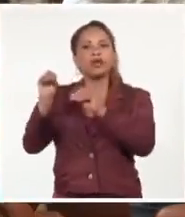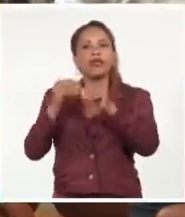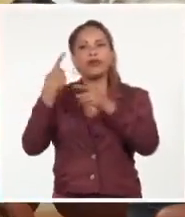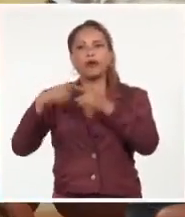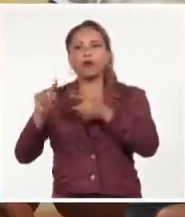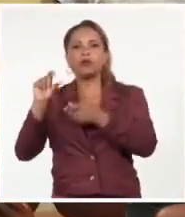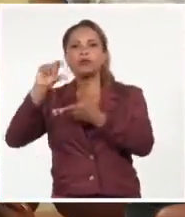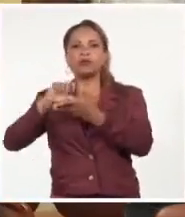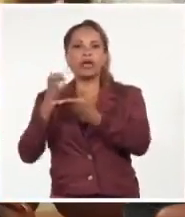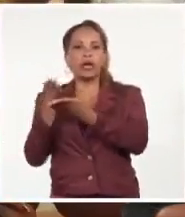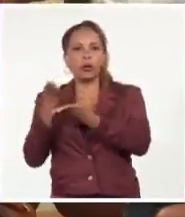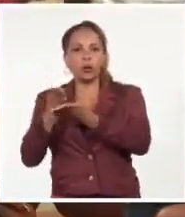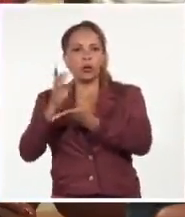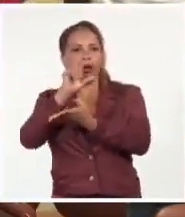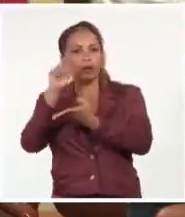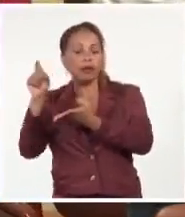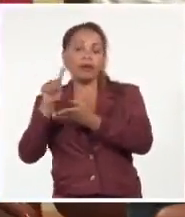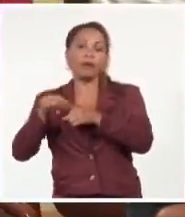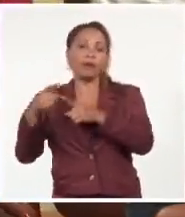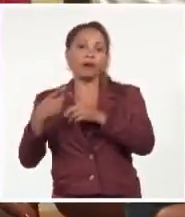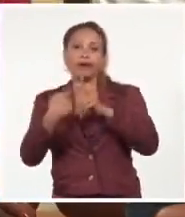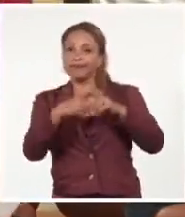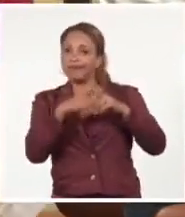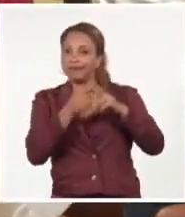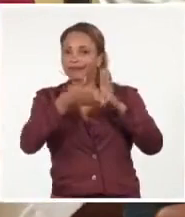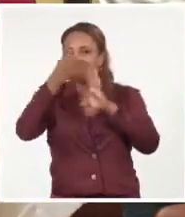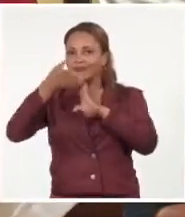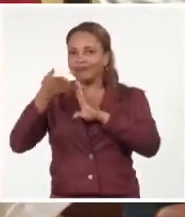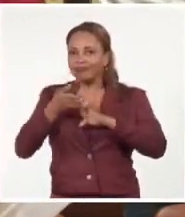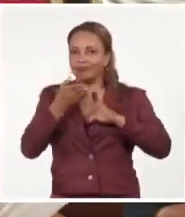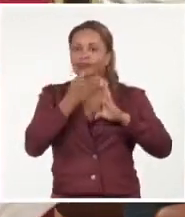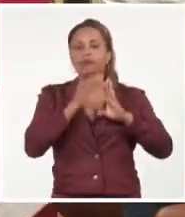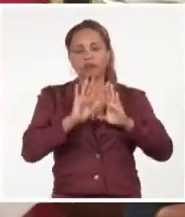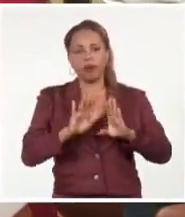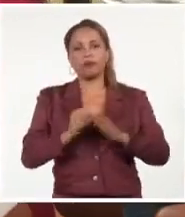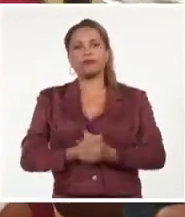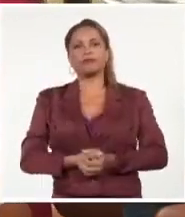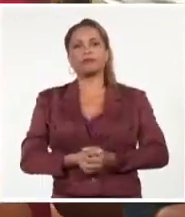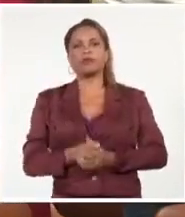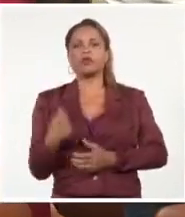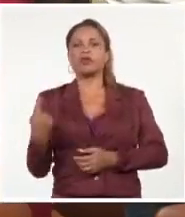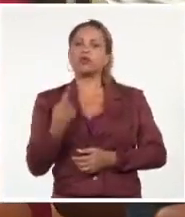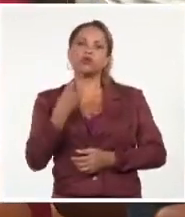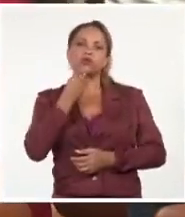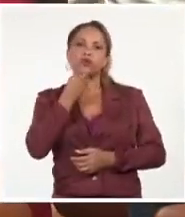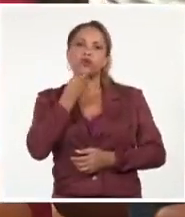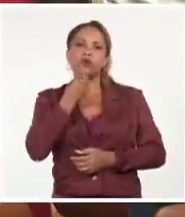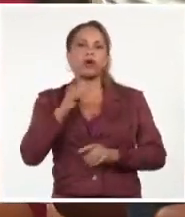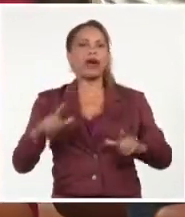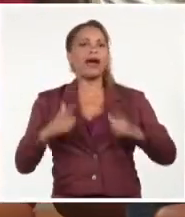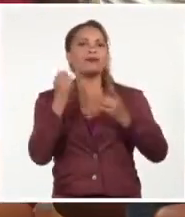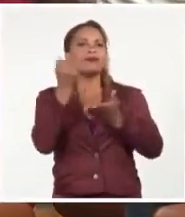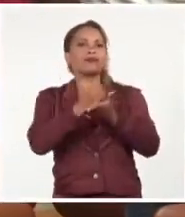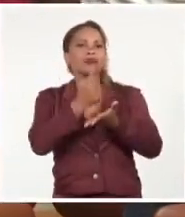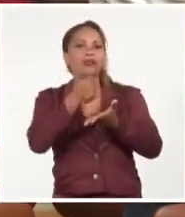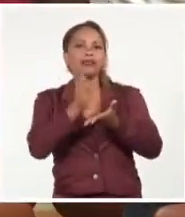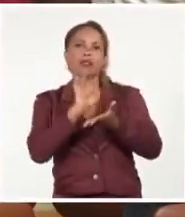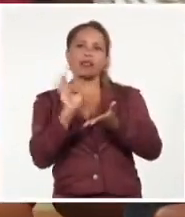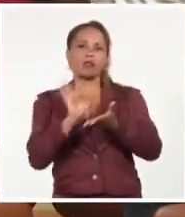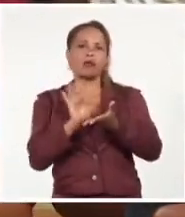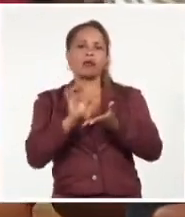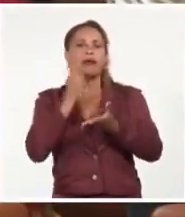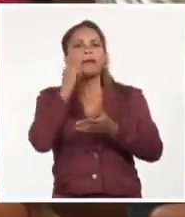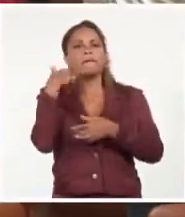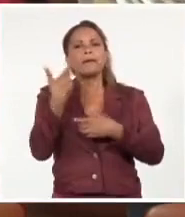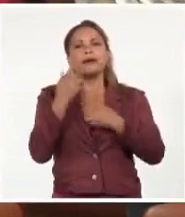centros, en otras instalaciones porque están en proceso de reparación. Nosotros no hemos concebido un acto central. El acto más